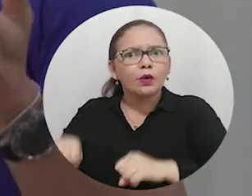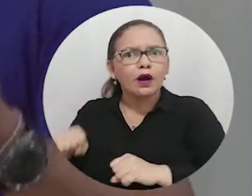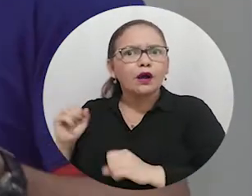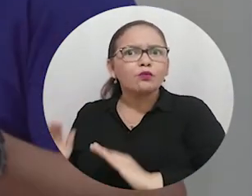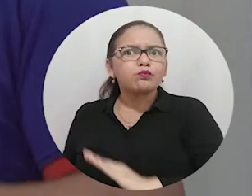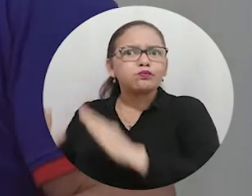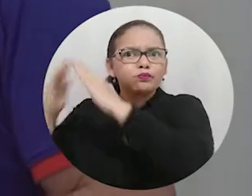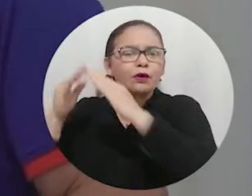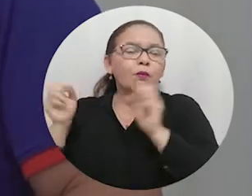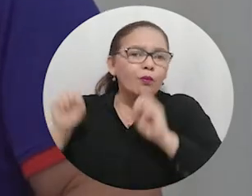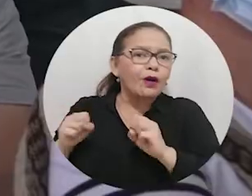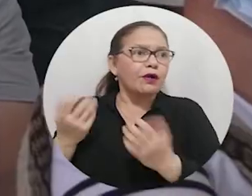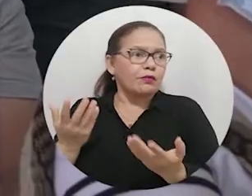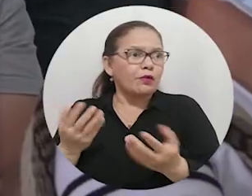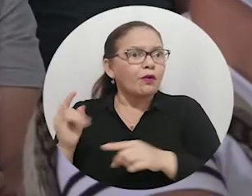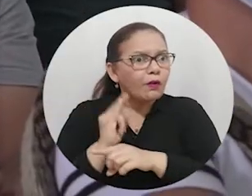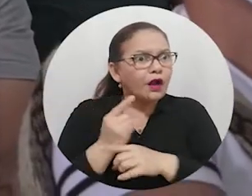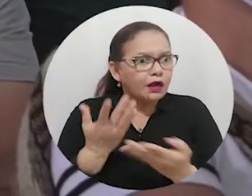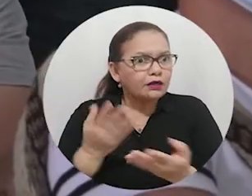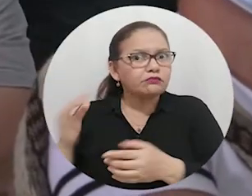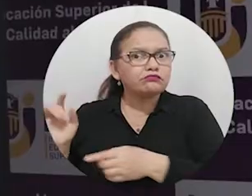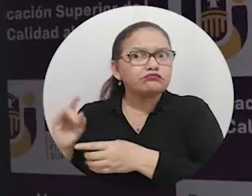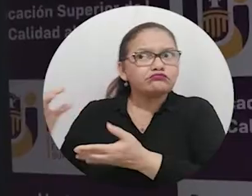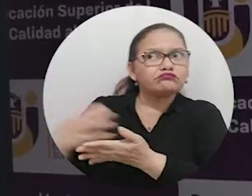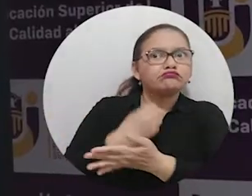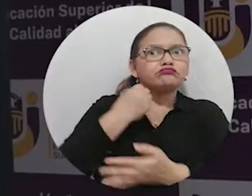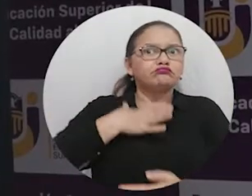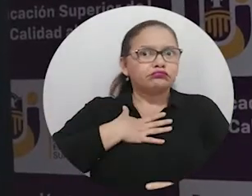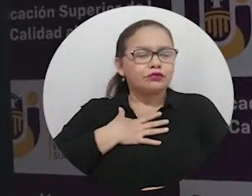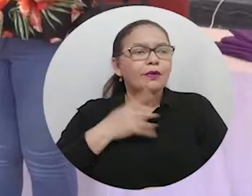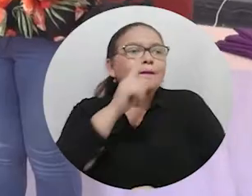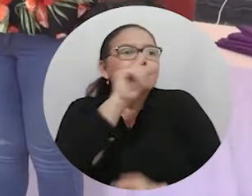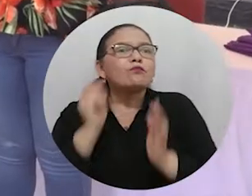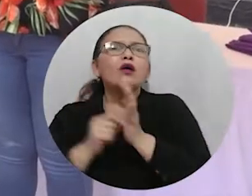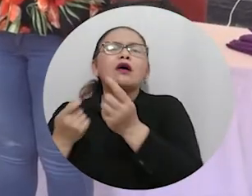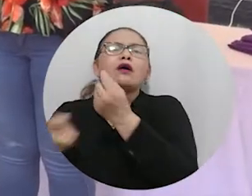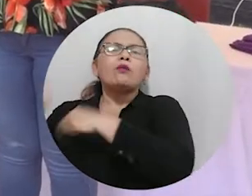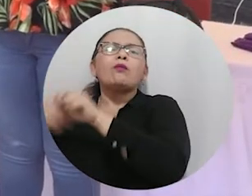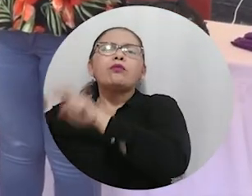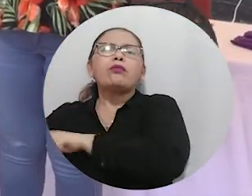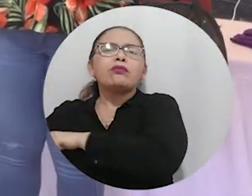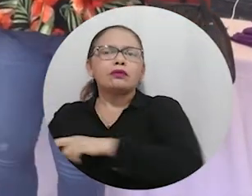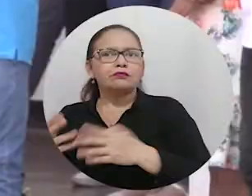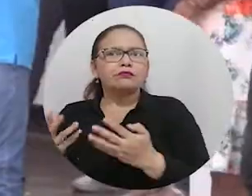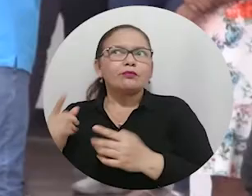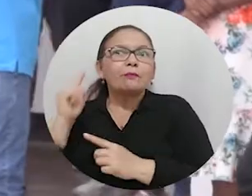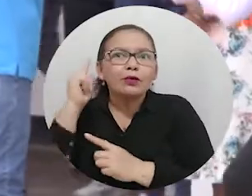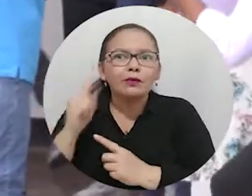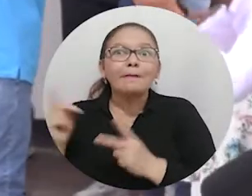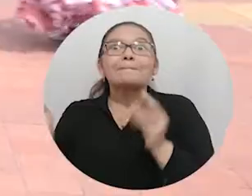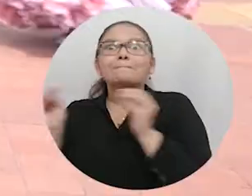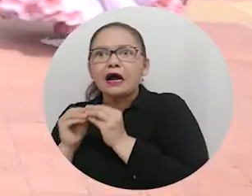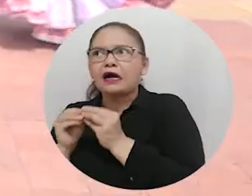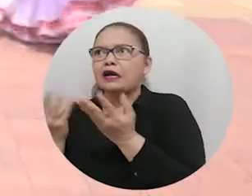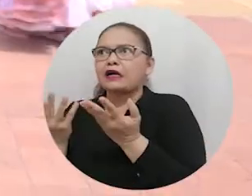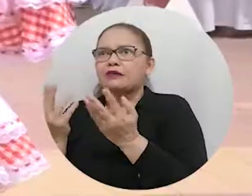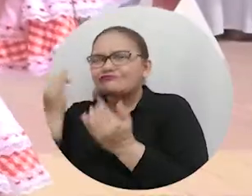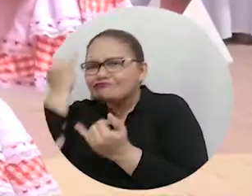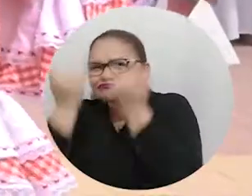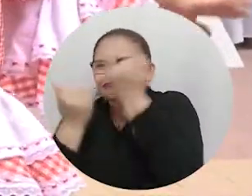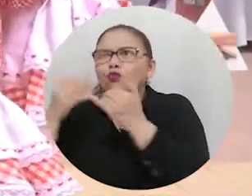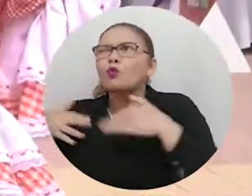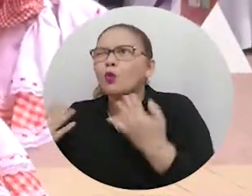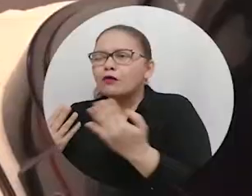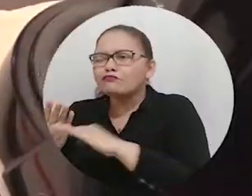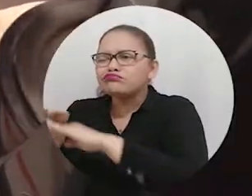para activar el consumo local, pero no solo en términos de la producción, sino sobre todo en función de la innovación.